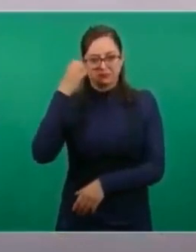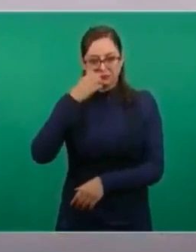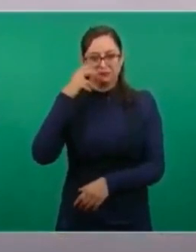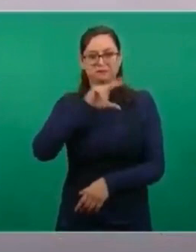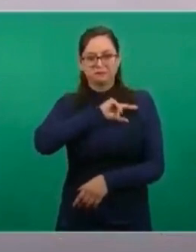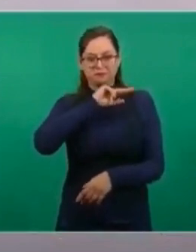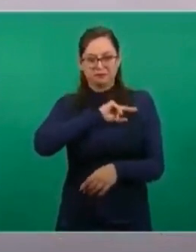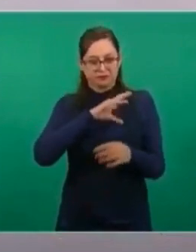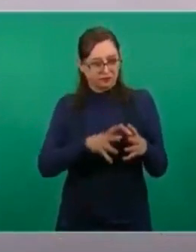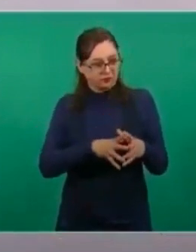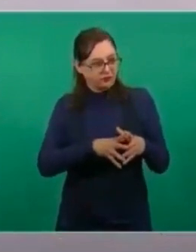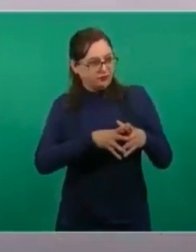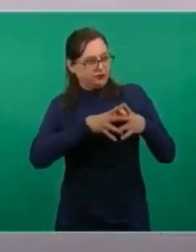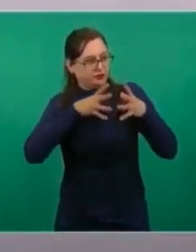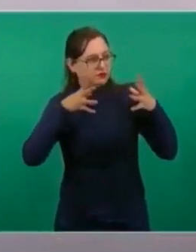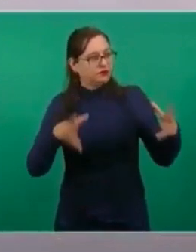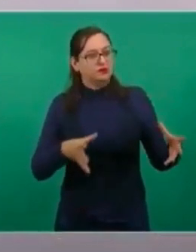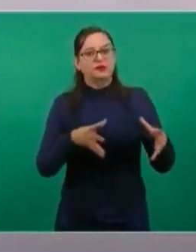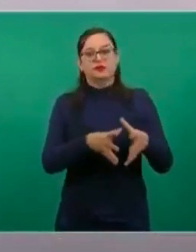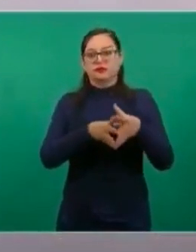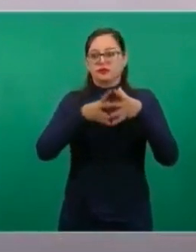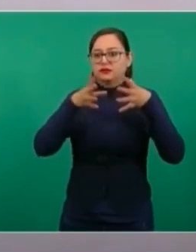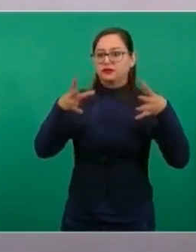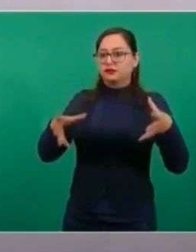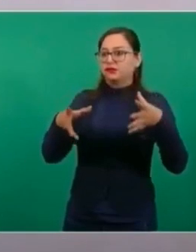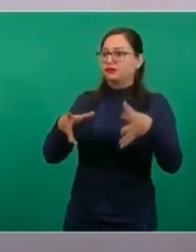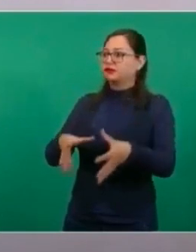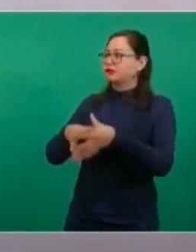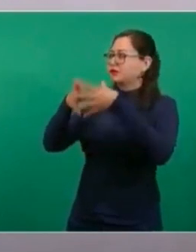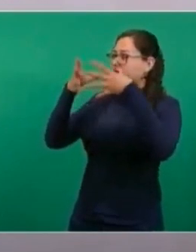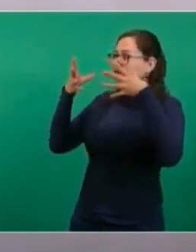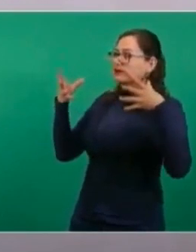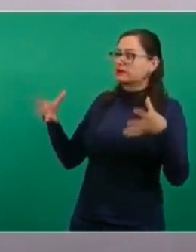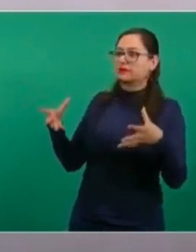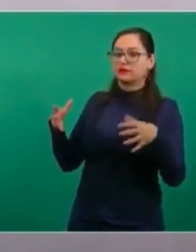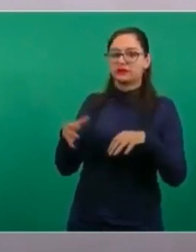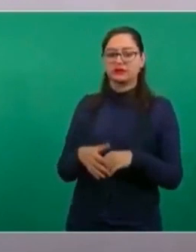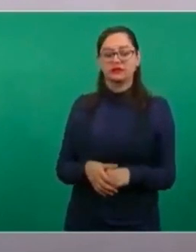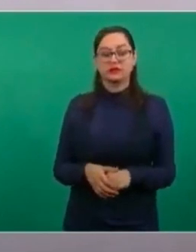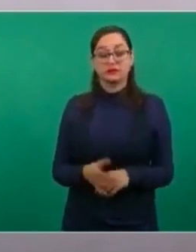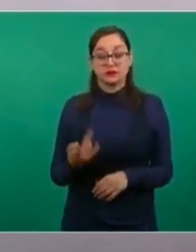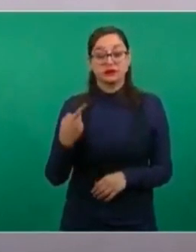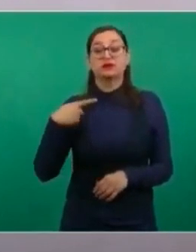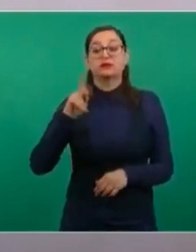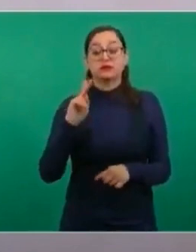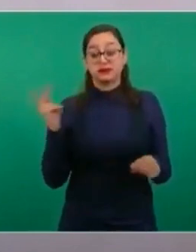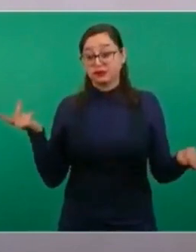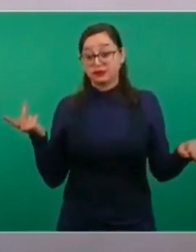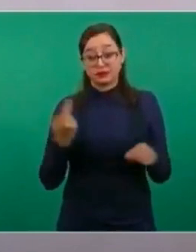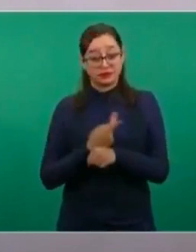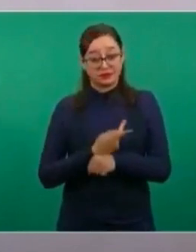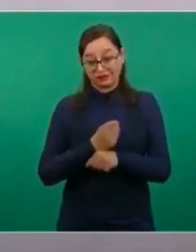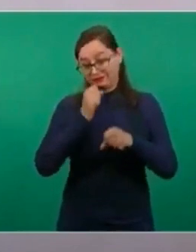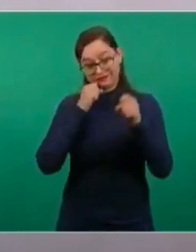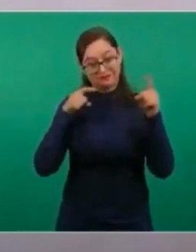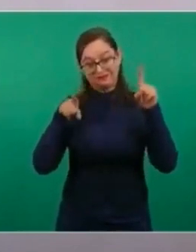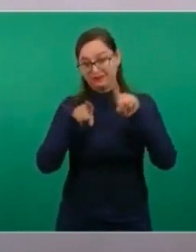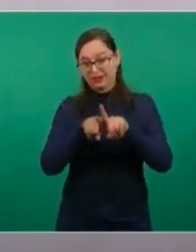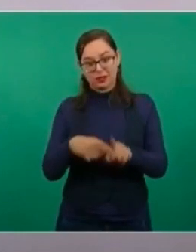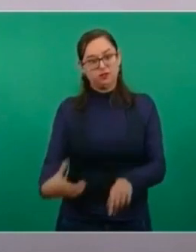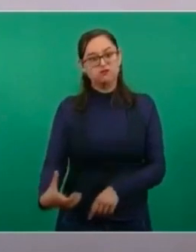crecieron las universidades privadas, pero llegó a un límite,